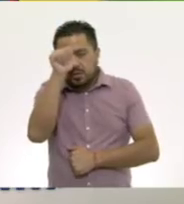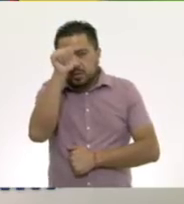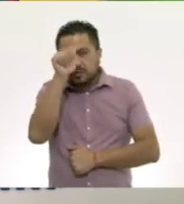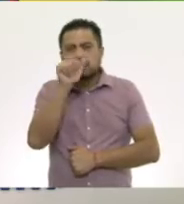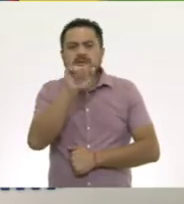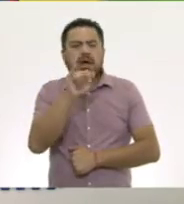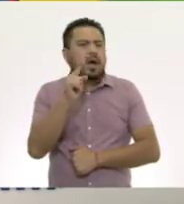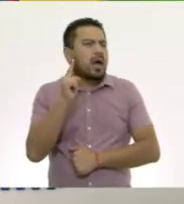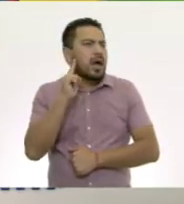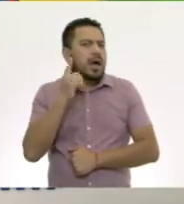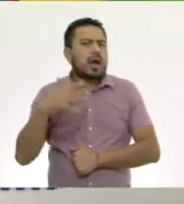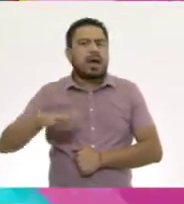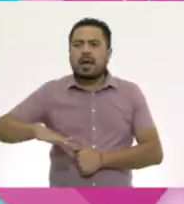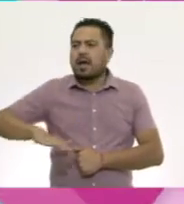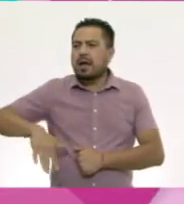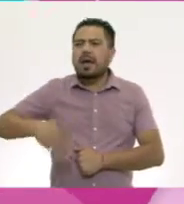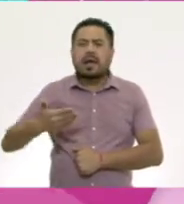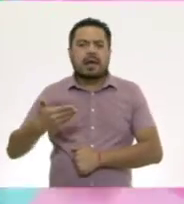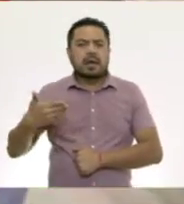los has escuchado.